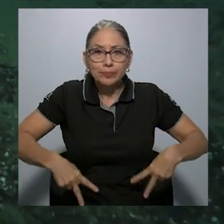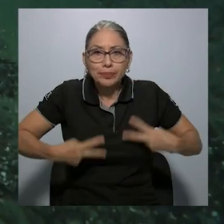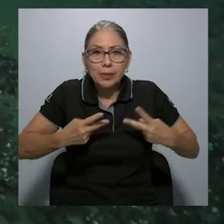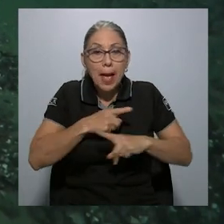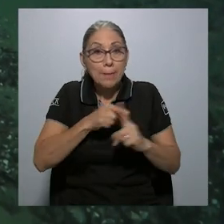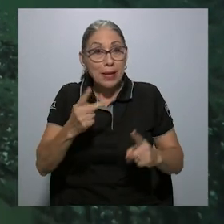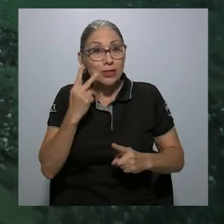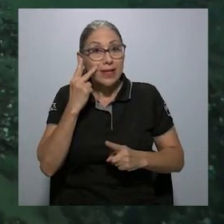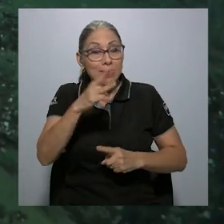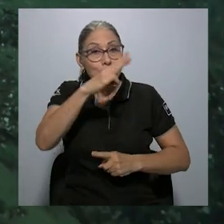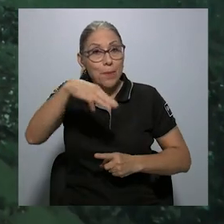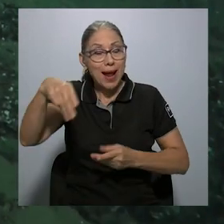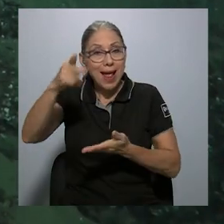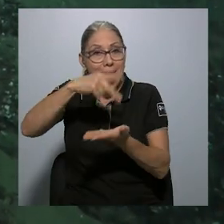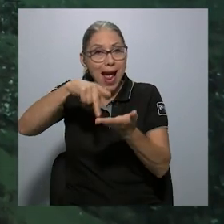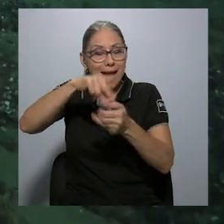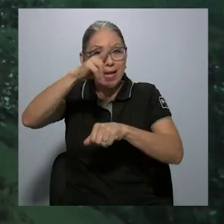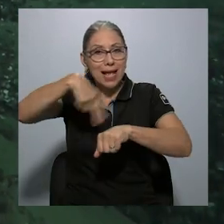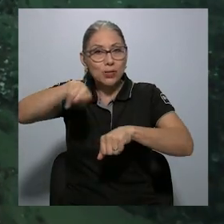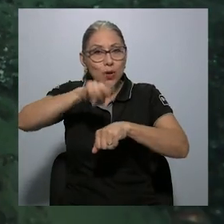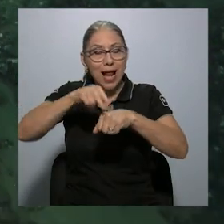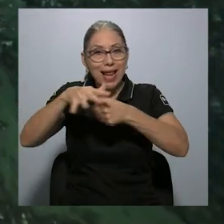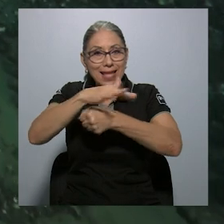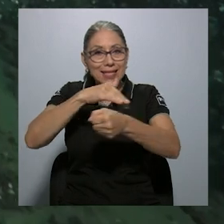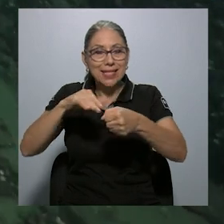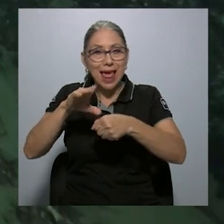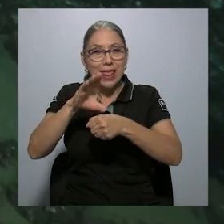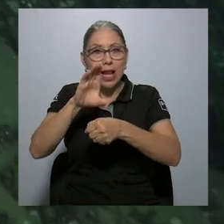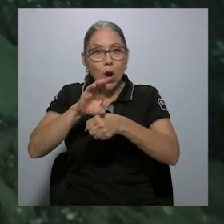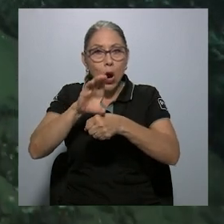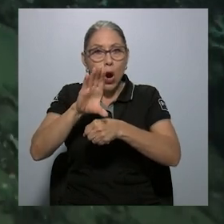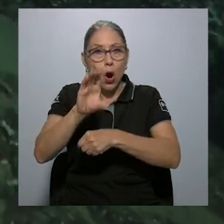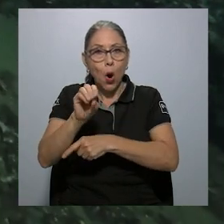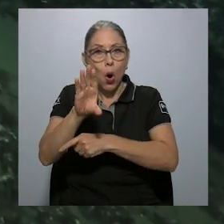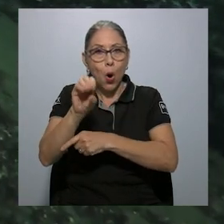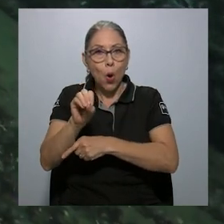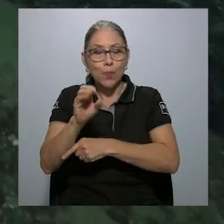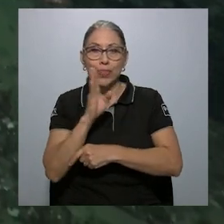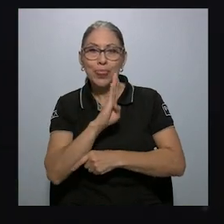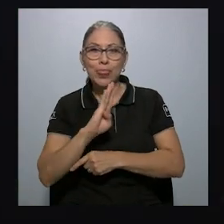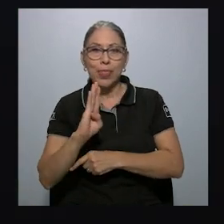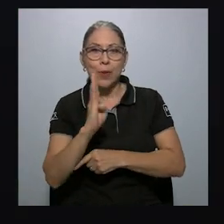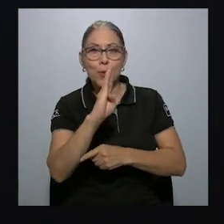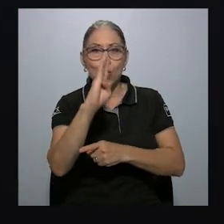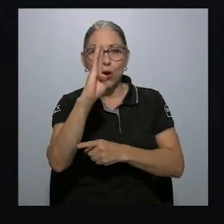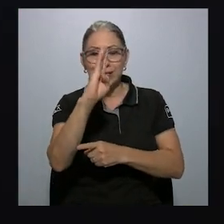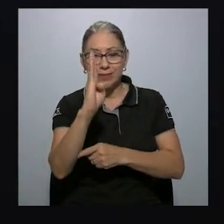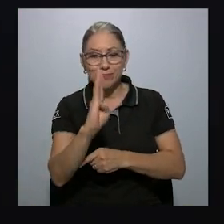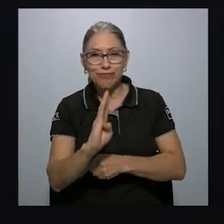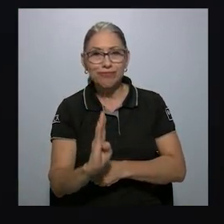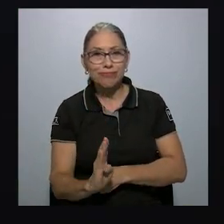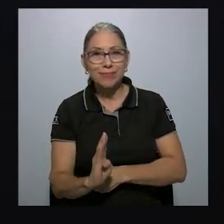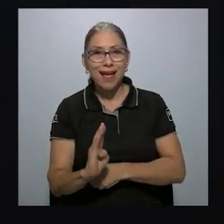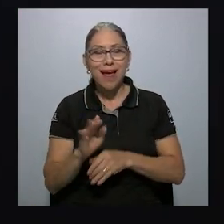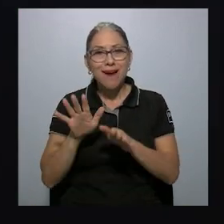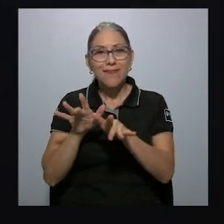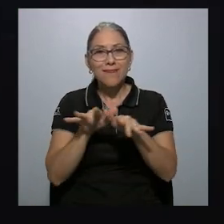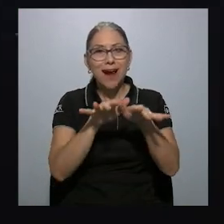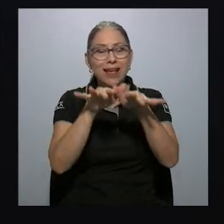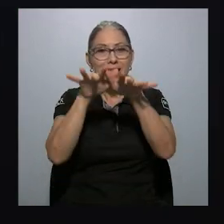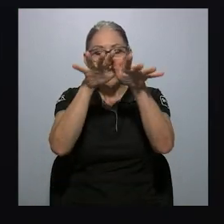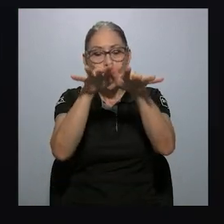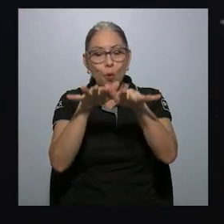observado en las aguas del Parque Nacional Isla del Coco que los tiburones y las rayas se están trasladando a aguas más